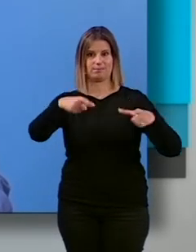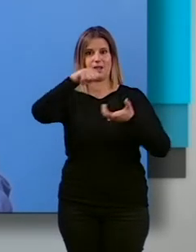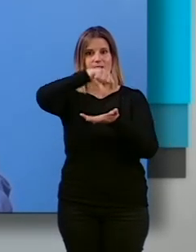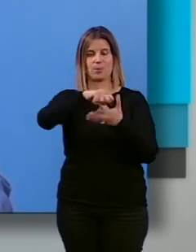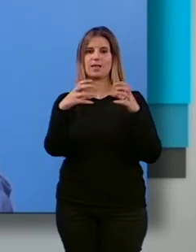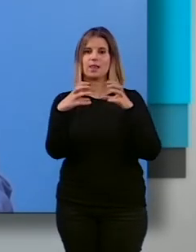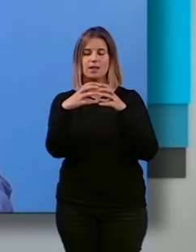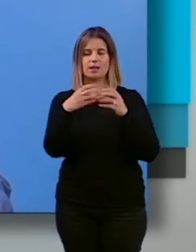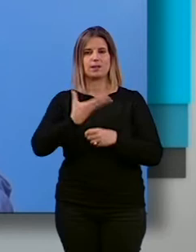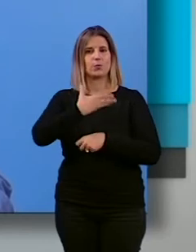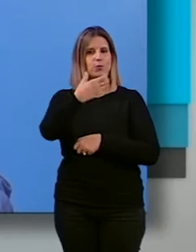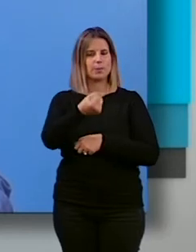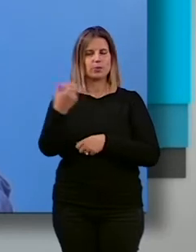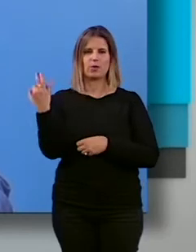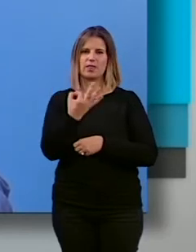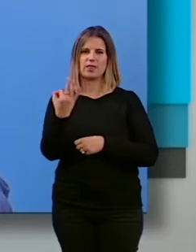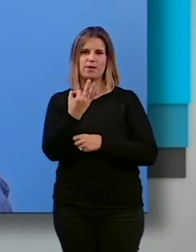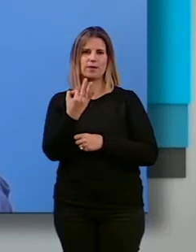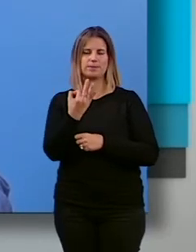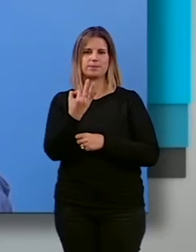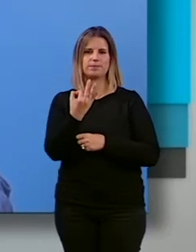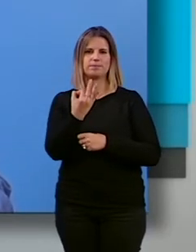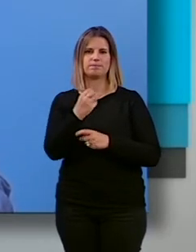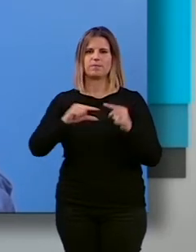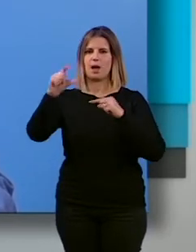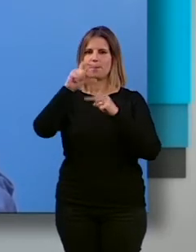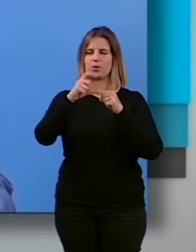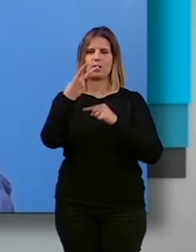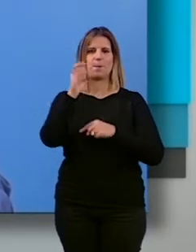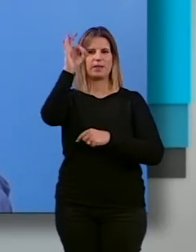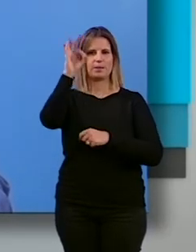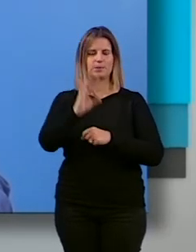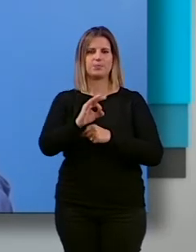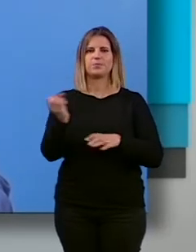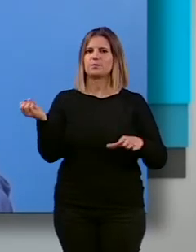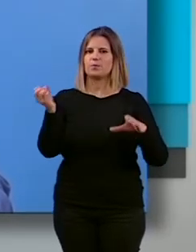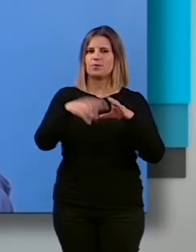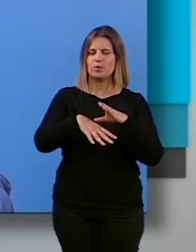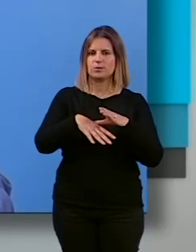el ayuntamiento tiene que aportar el 20% de los fondos